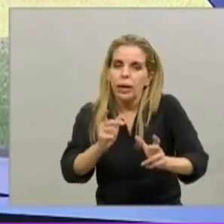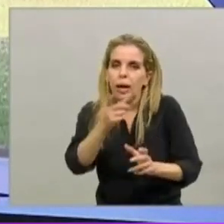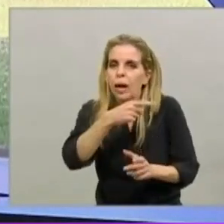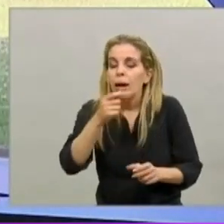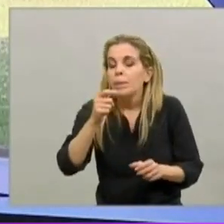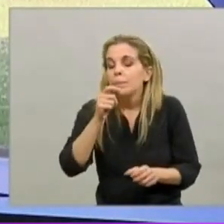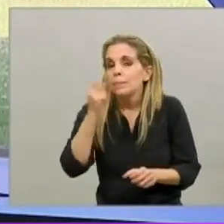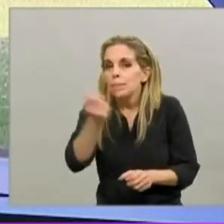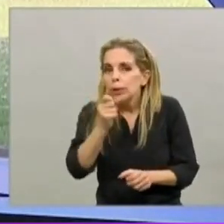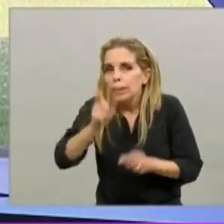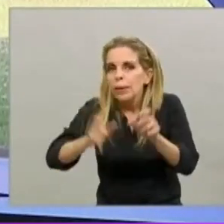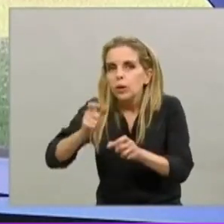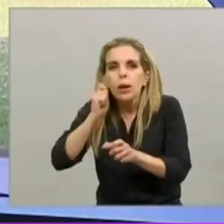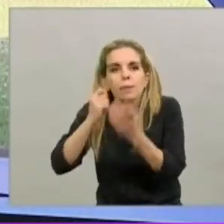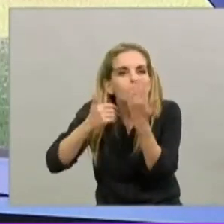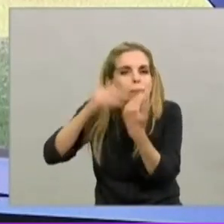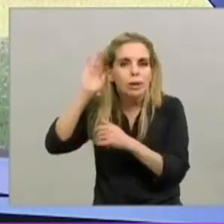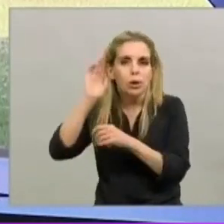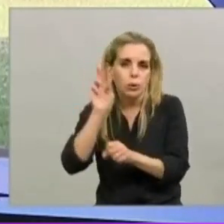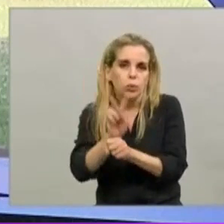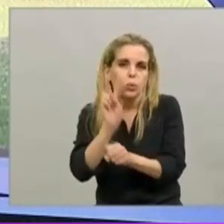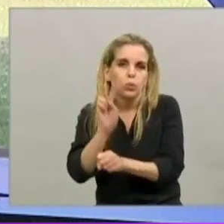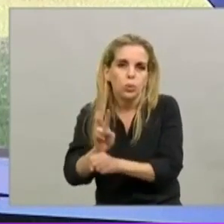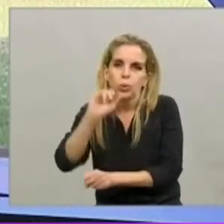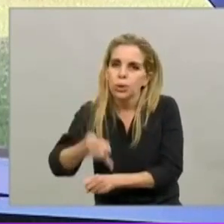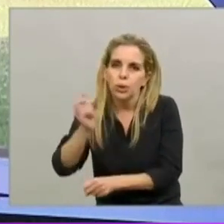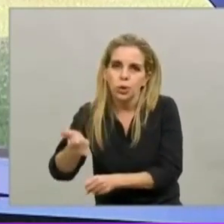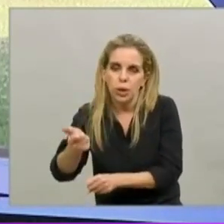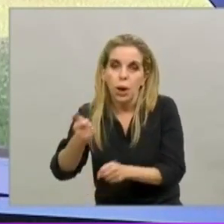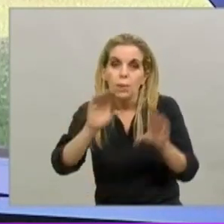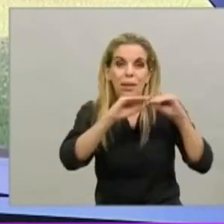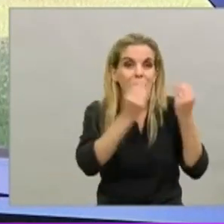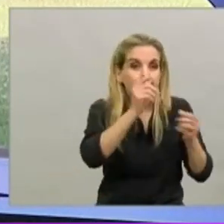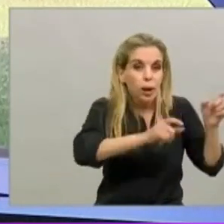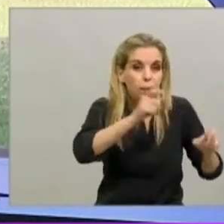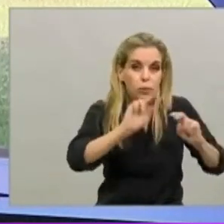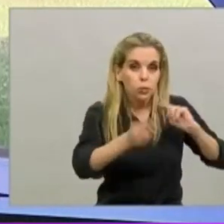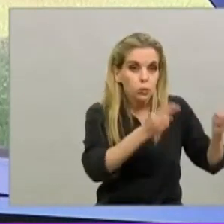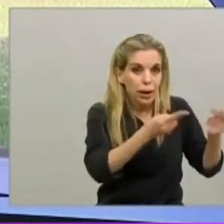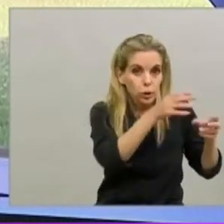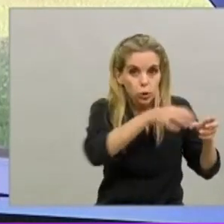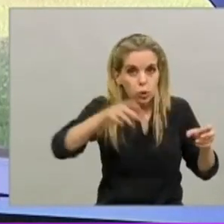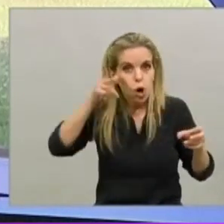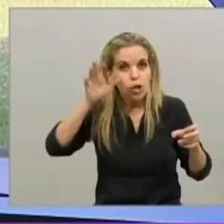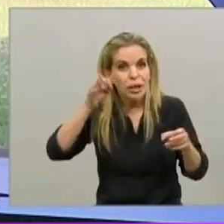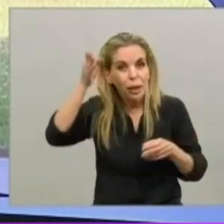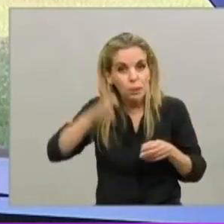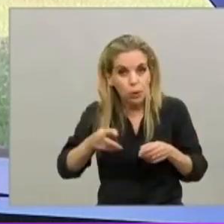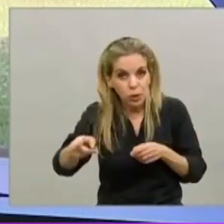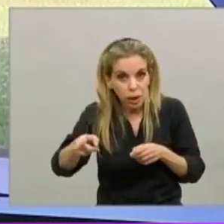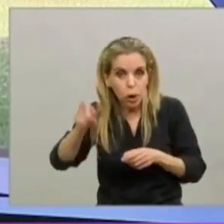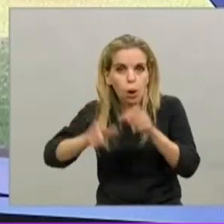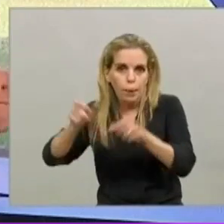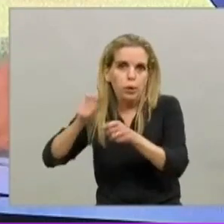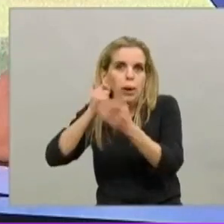de los adultos mayores. El 80% de los fallecidos son adultos mayores. El 80